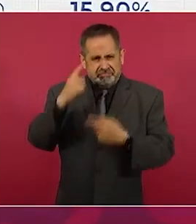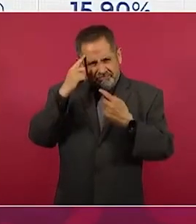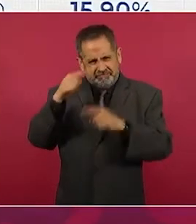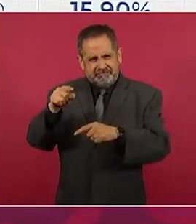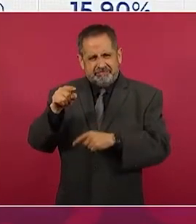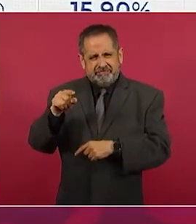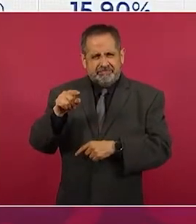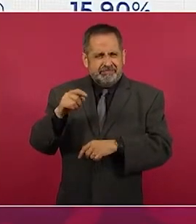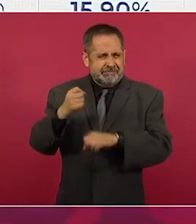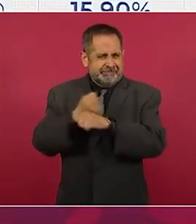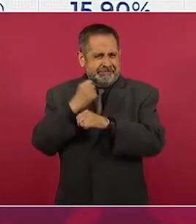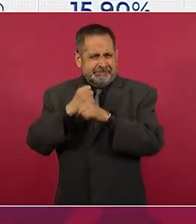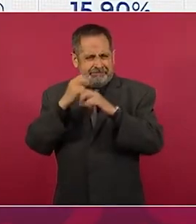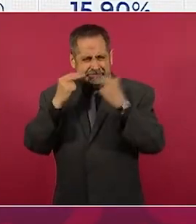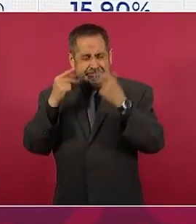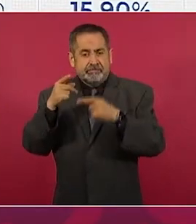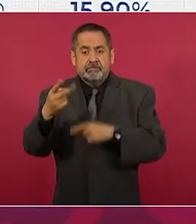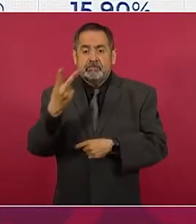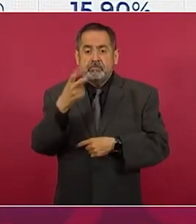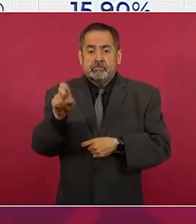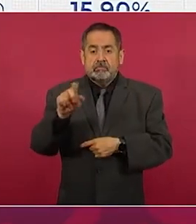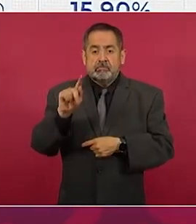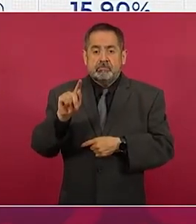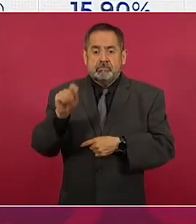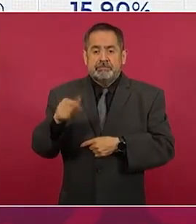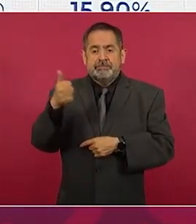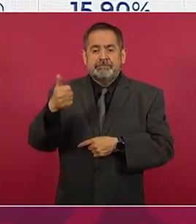Zapata, 276 mil.